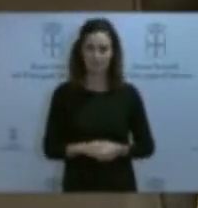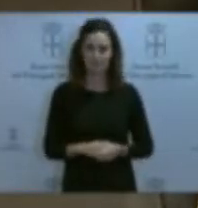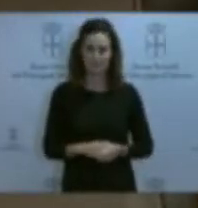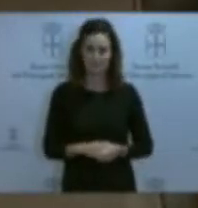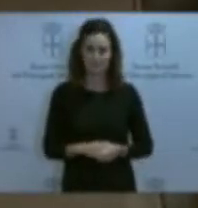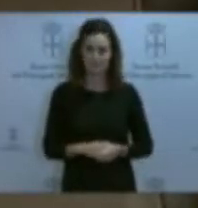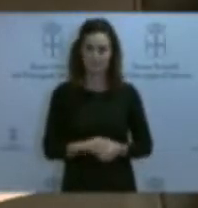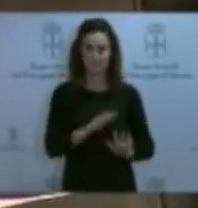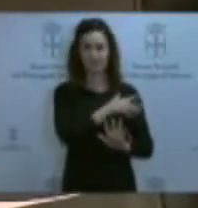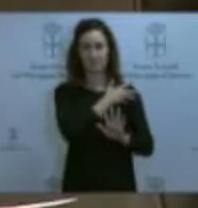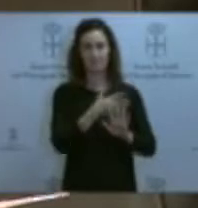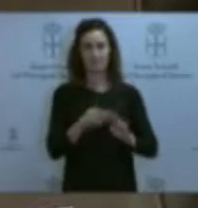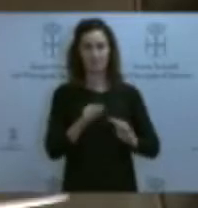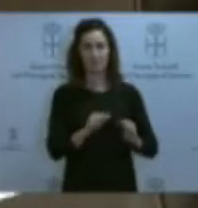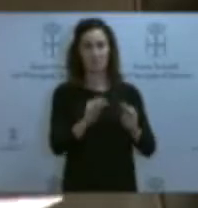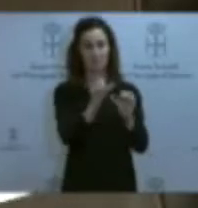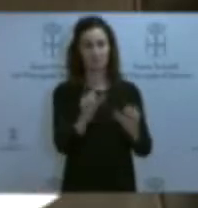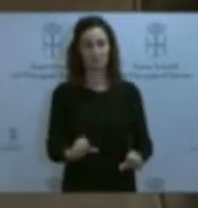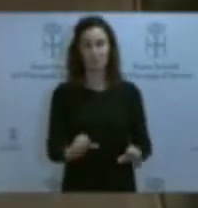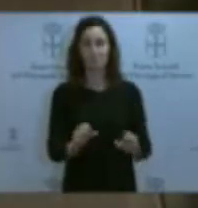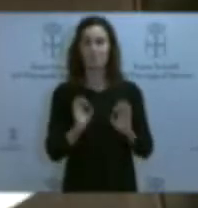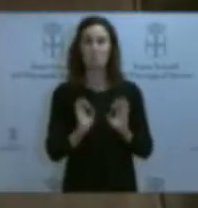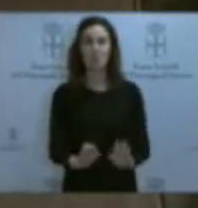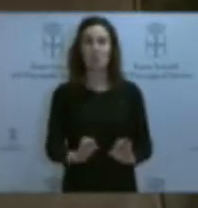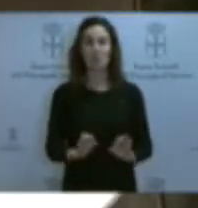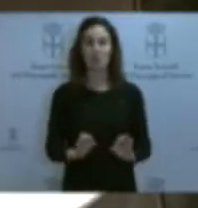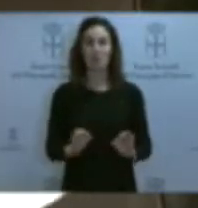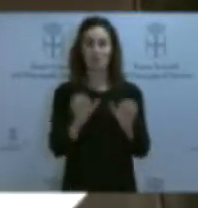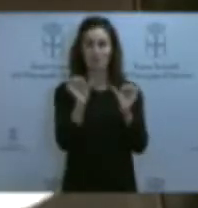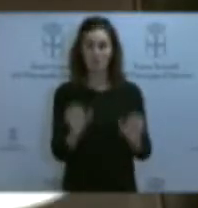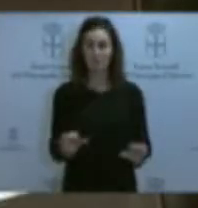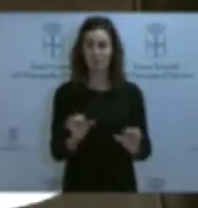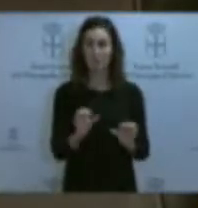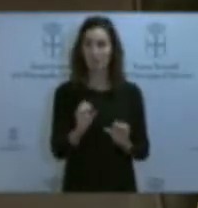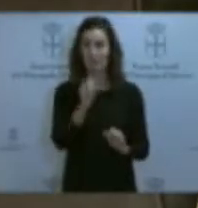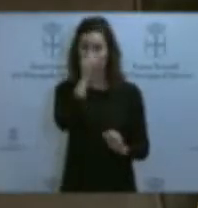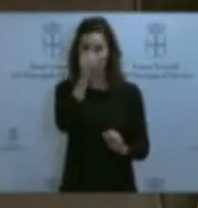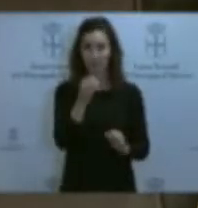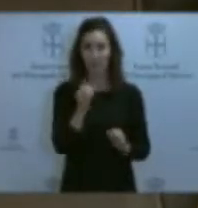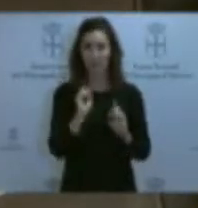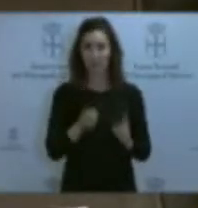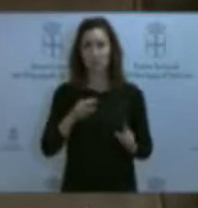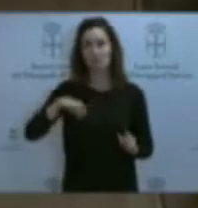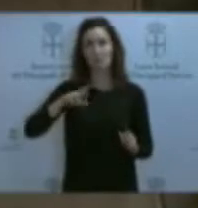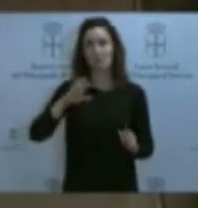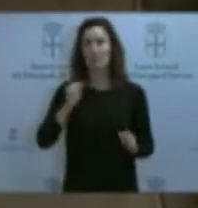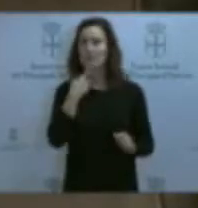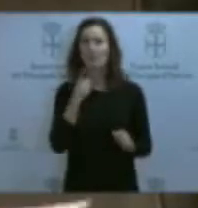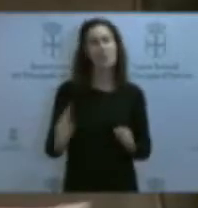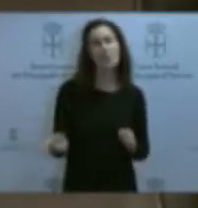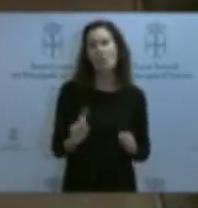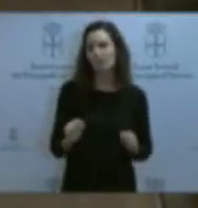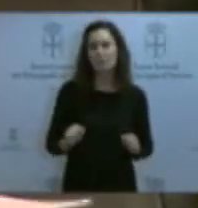Hasta ahora, su forma de hacer ha sido siempre la misma. Hablo de la forma de hacer del Gobierno socialista en el caso María y en otros casos. Ustedes niegan la evidencia,